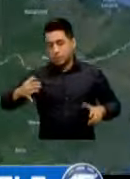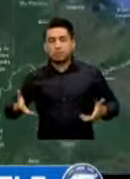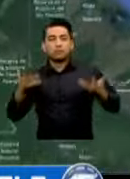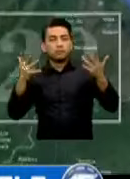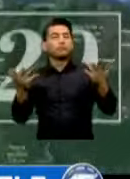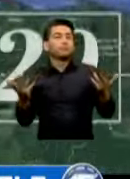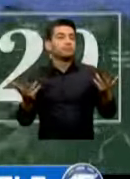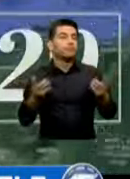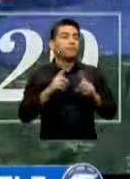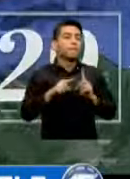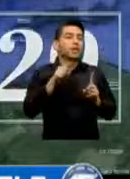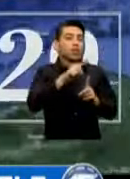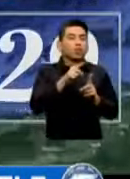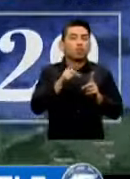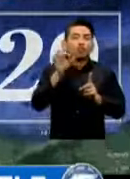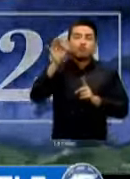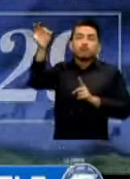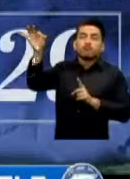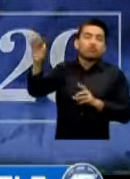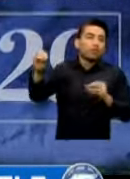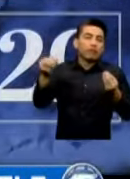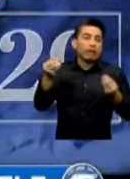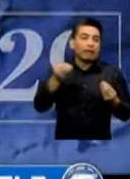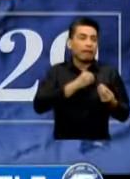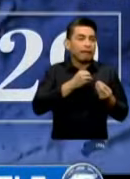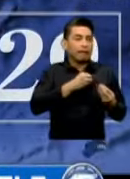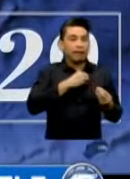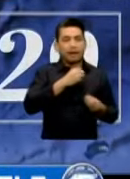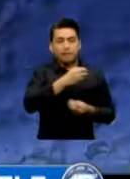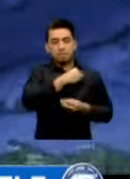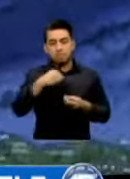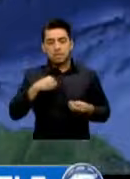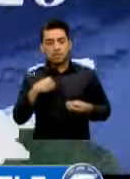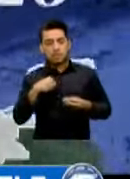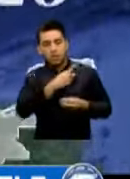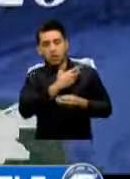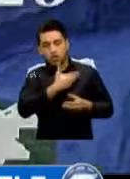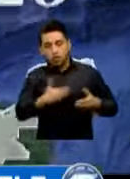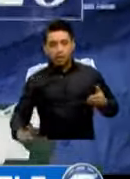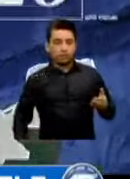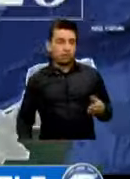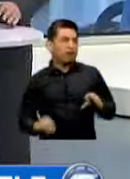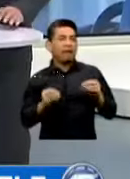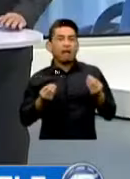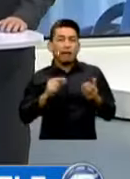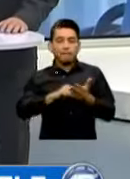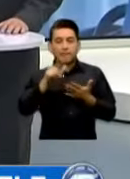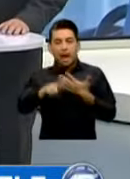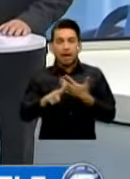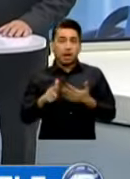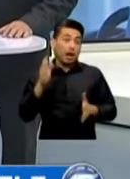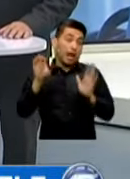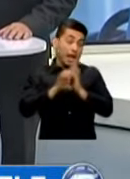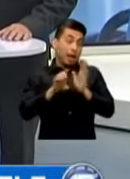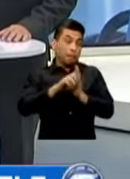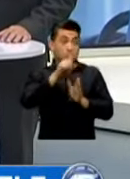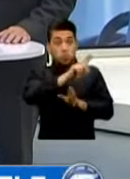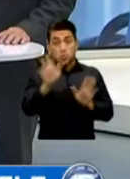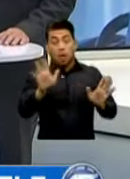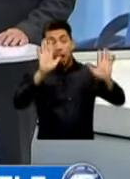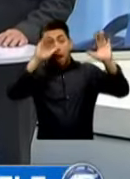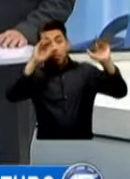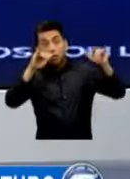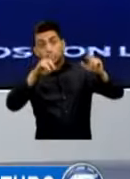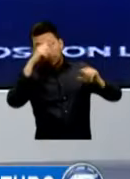Institución De Seguridad De Nuestro País Cuáles Son Los Planes Que Que Tipo De Institución Quiere Dejar Usted Cuando Deje El Cargo Señor